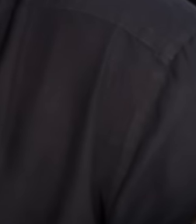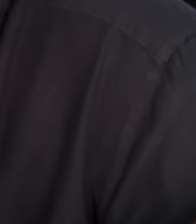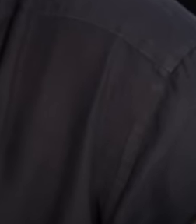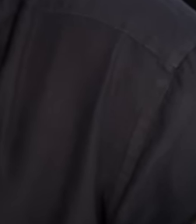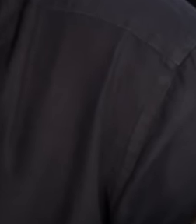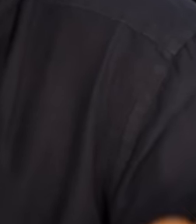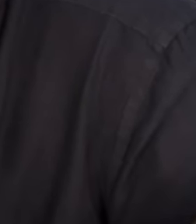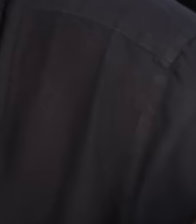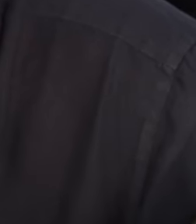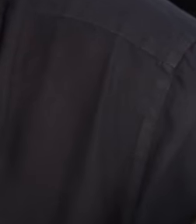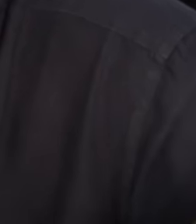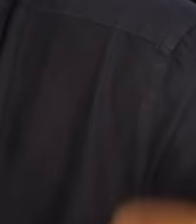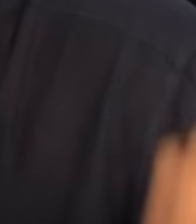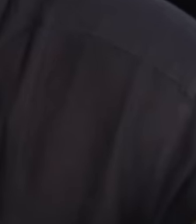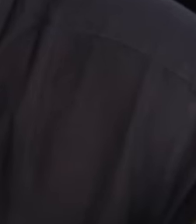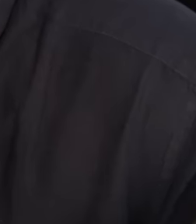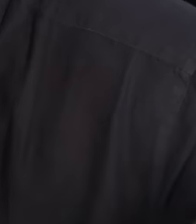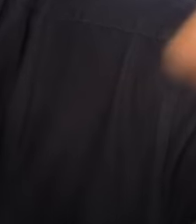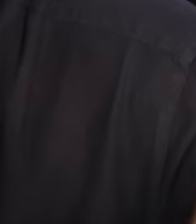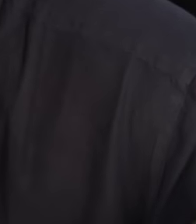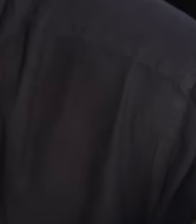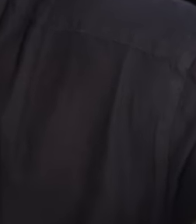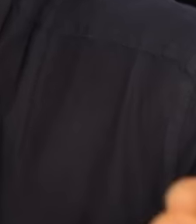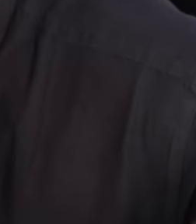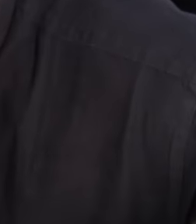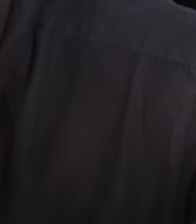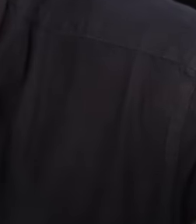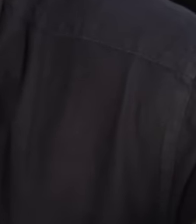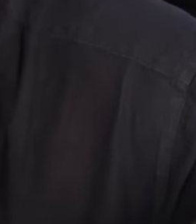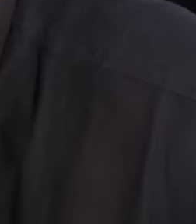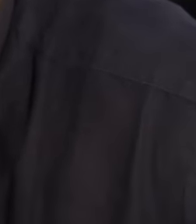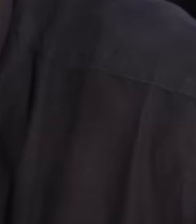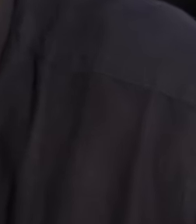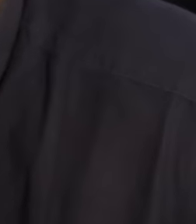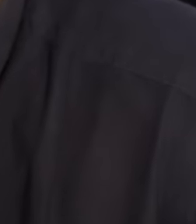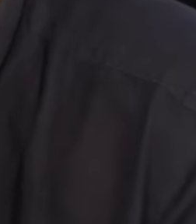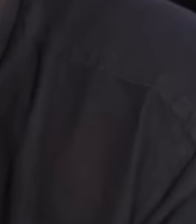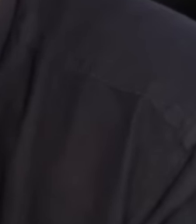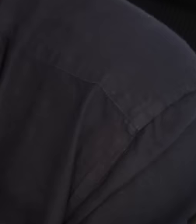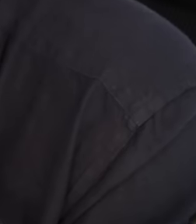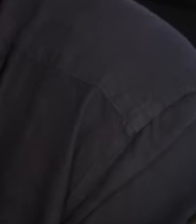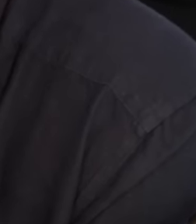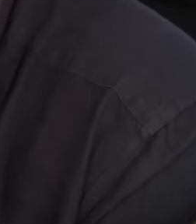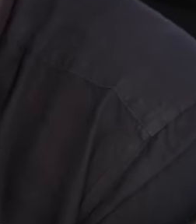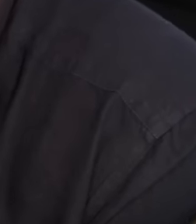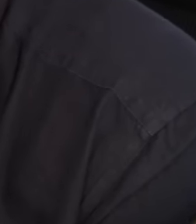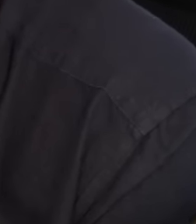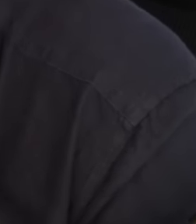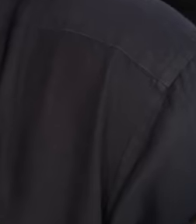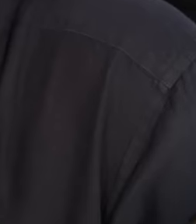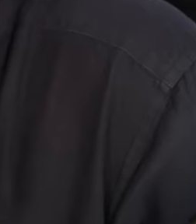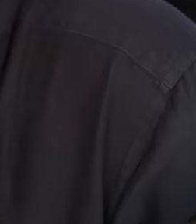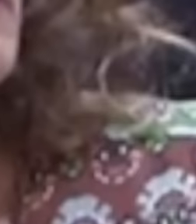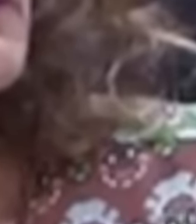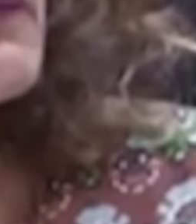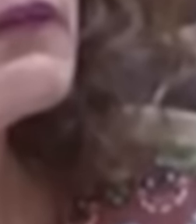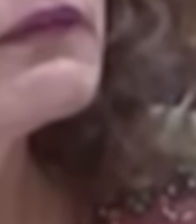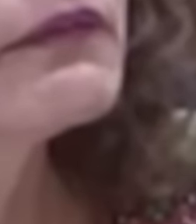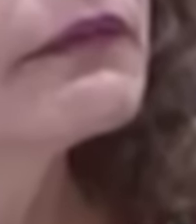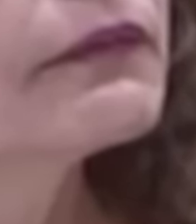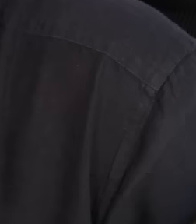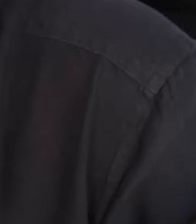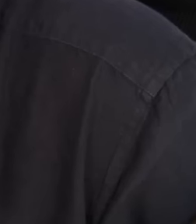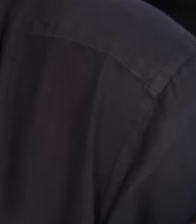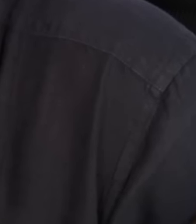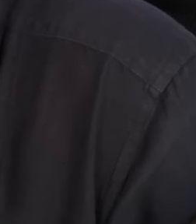plenos. Quejarse de los bulos y soltar un bulo como una catedral en la misma intervención. Parece que lo hace queriendo. Además se ha ganado